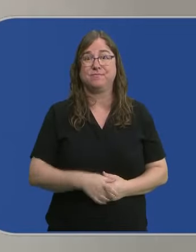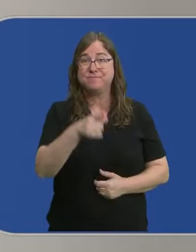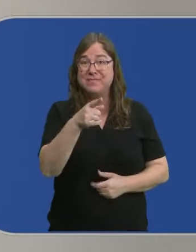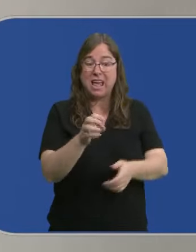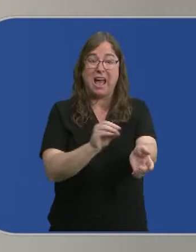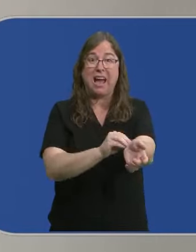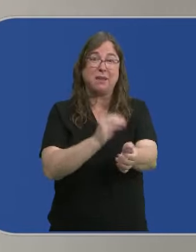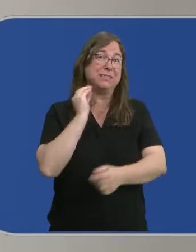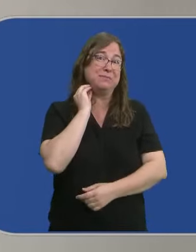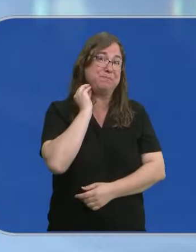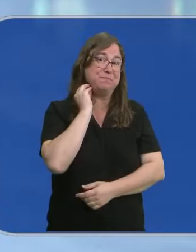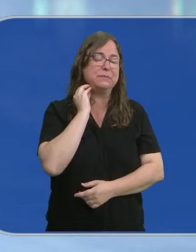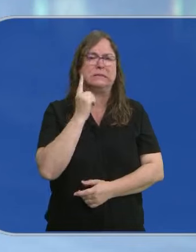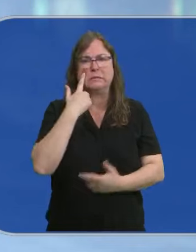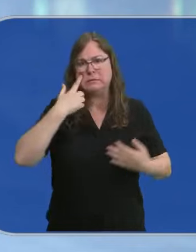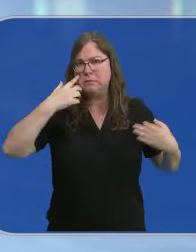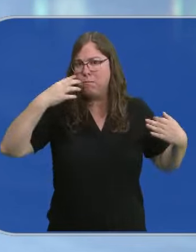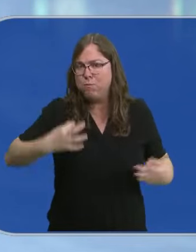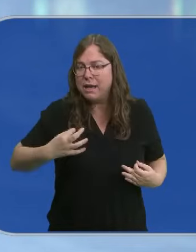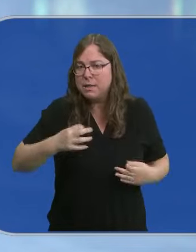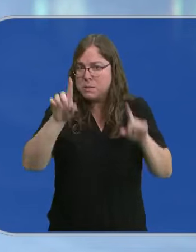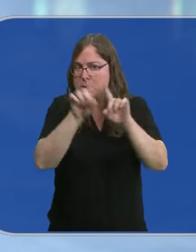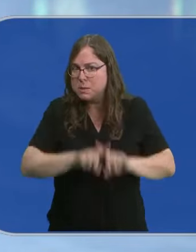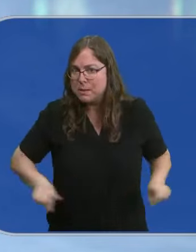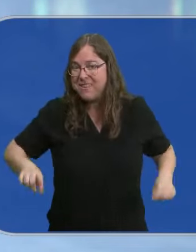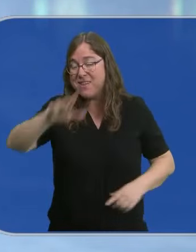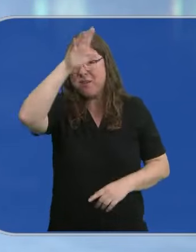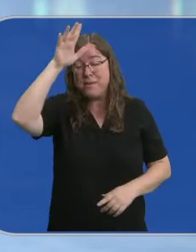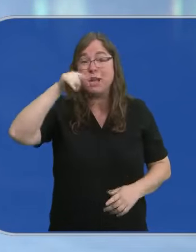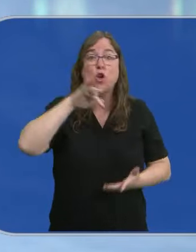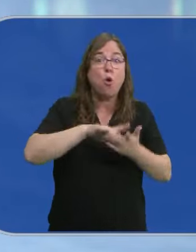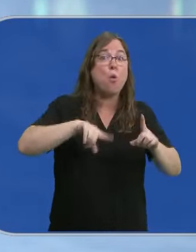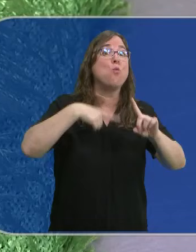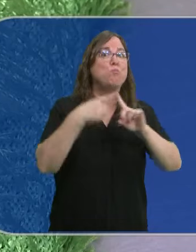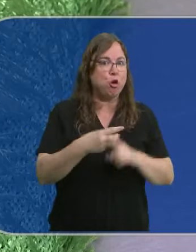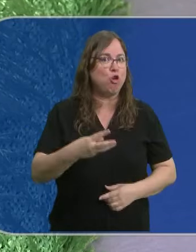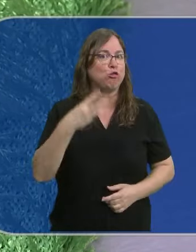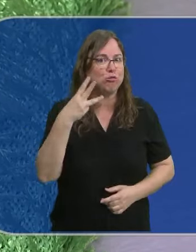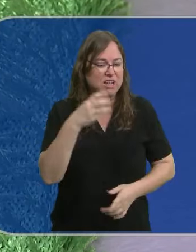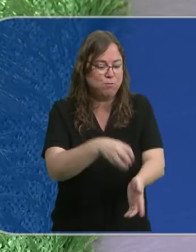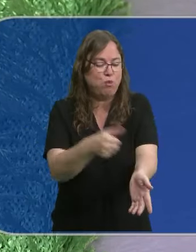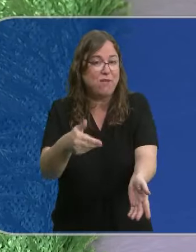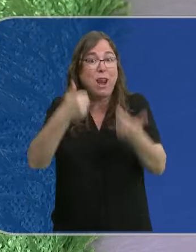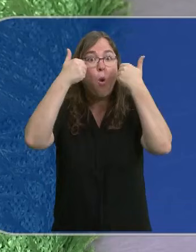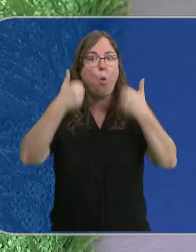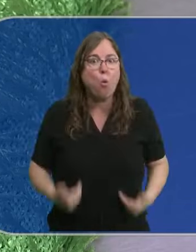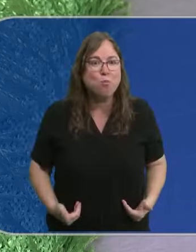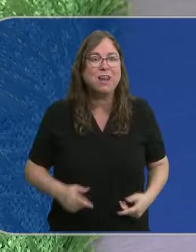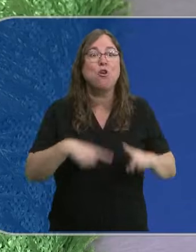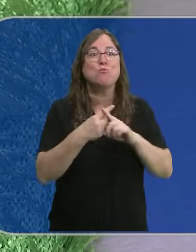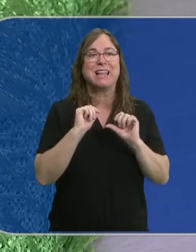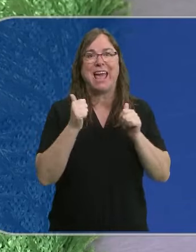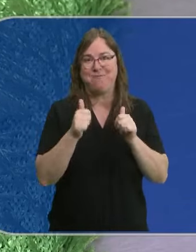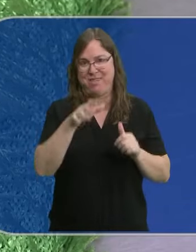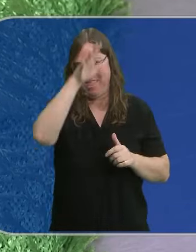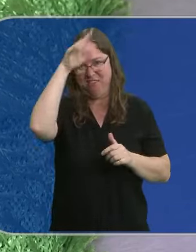Las garrapatas se han convertido en la amenaza sigilosa del verano. De hecho, se ha triplicado el número de garrapatas extraídas de humanos durante el